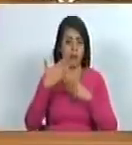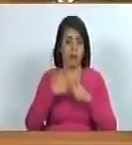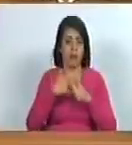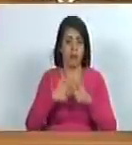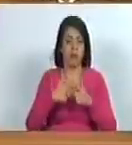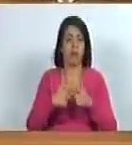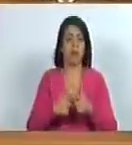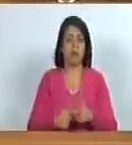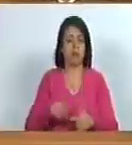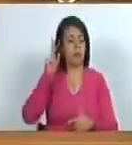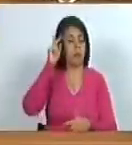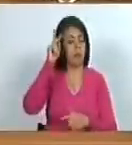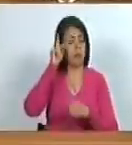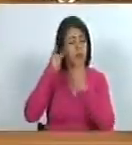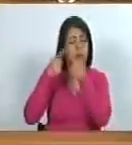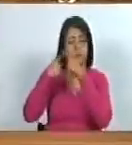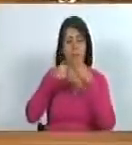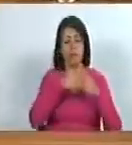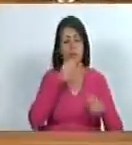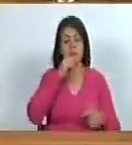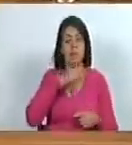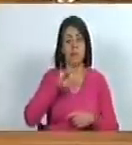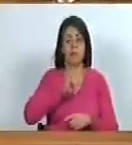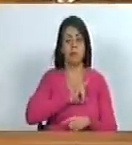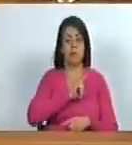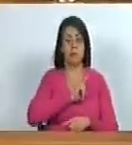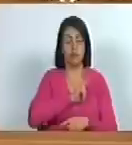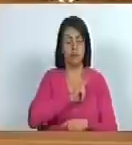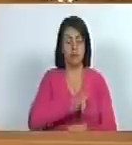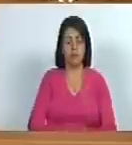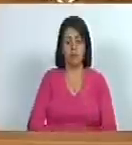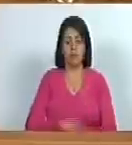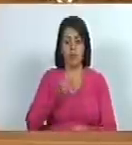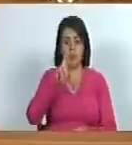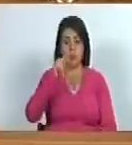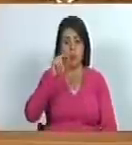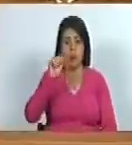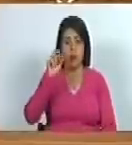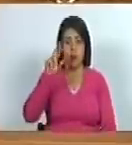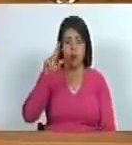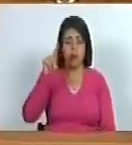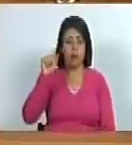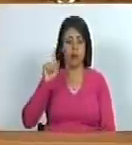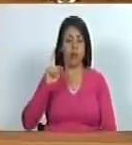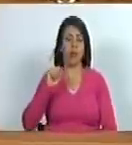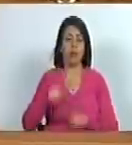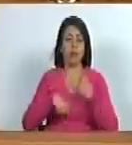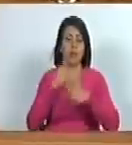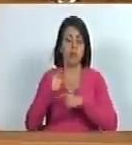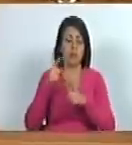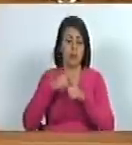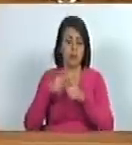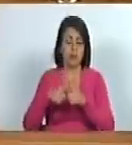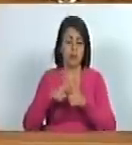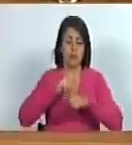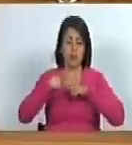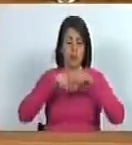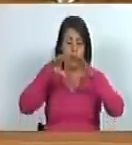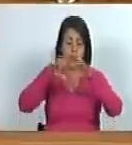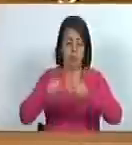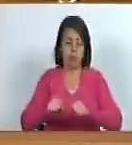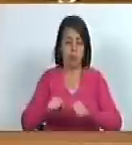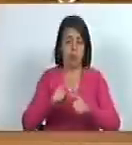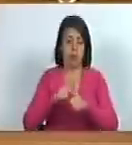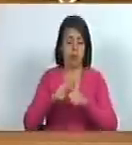docentes de las diferentes y sobre todo de la universidad de la unearte que viene con la colonización y